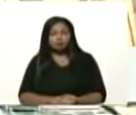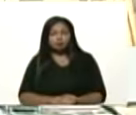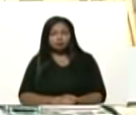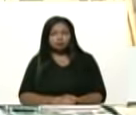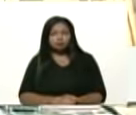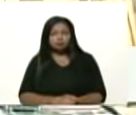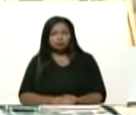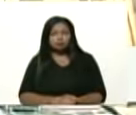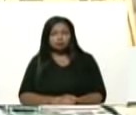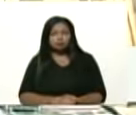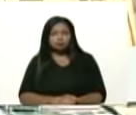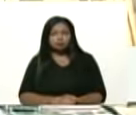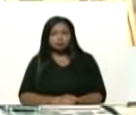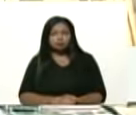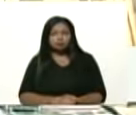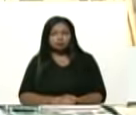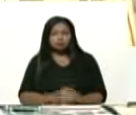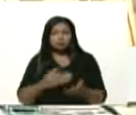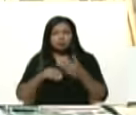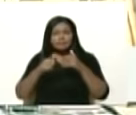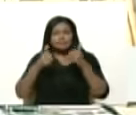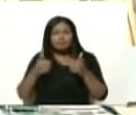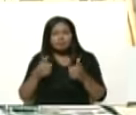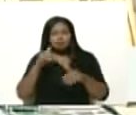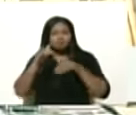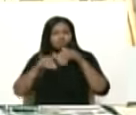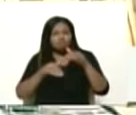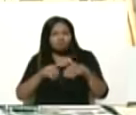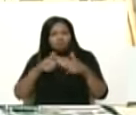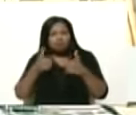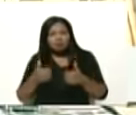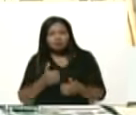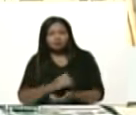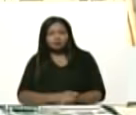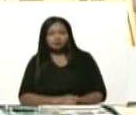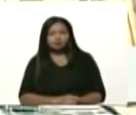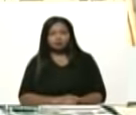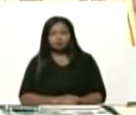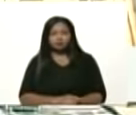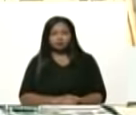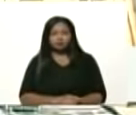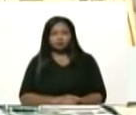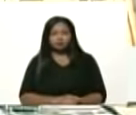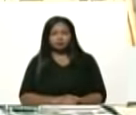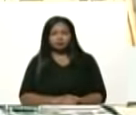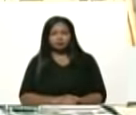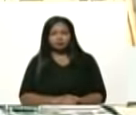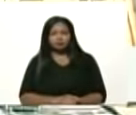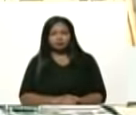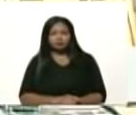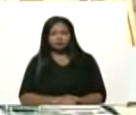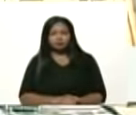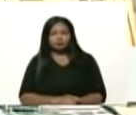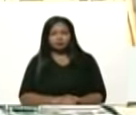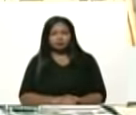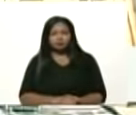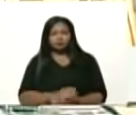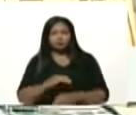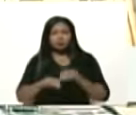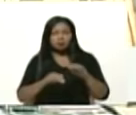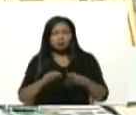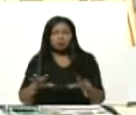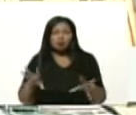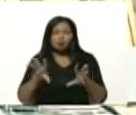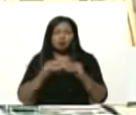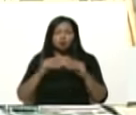además, nos va bien siempre cuando damos esos pasos. En los pasos de, bueno, ajustar